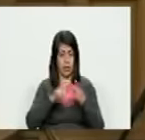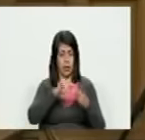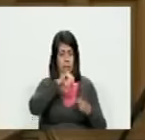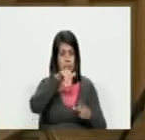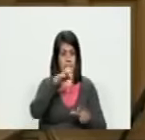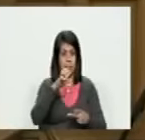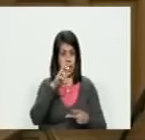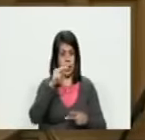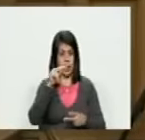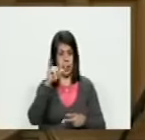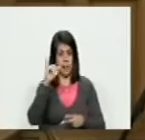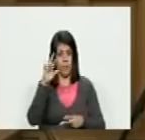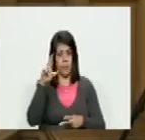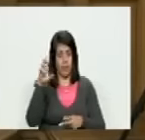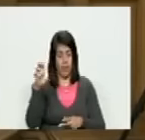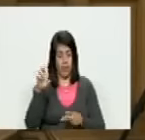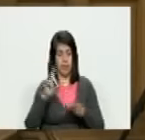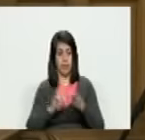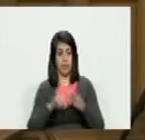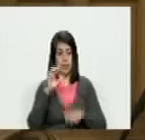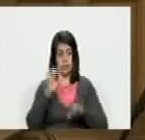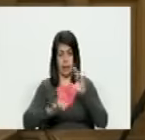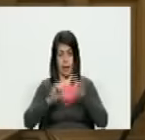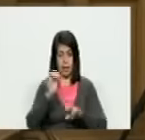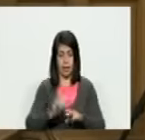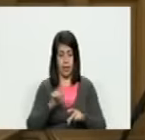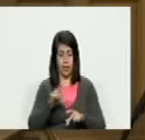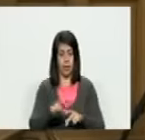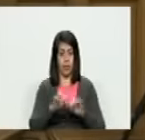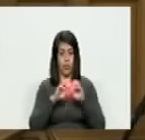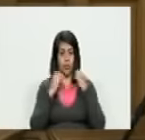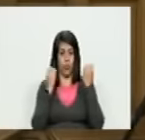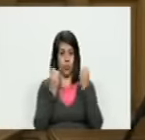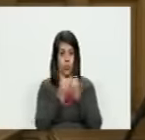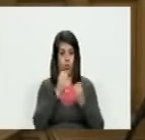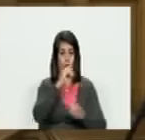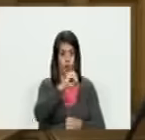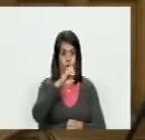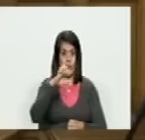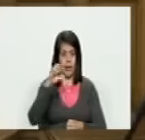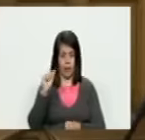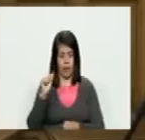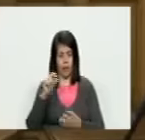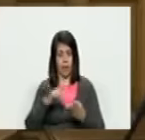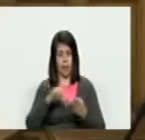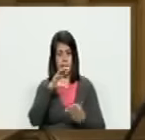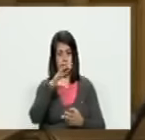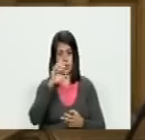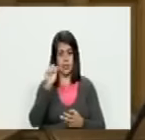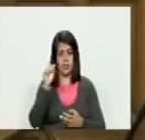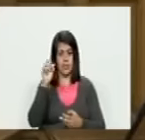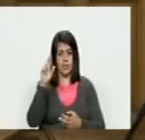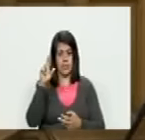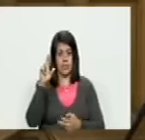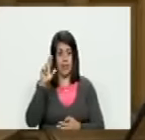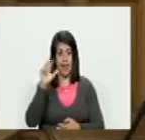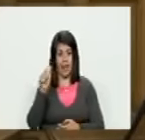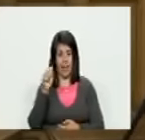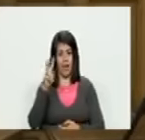y estaba el secretario de la organización de estados americanos César Gaviria